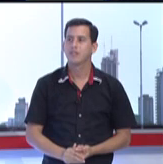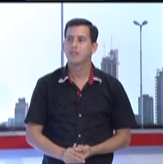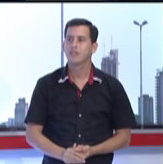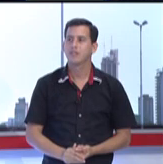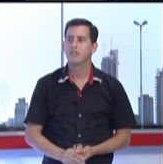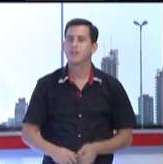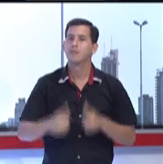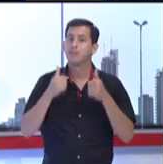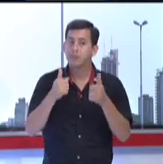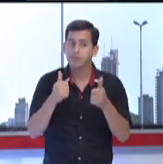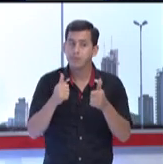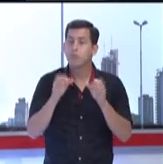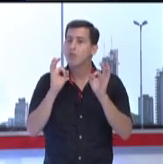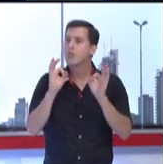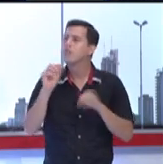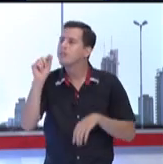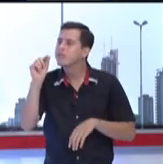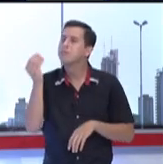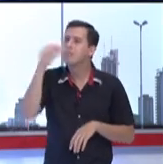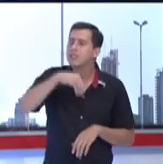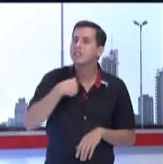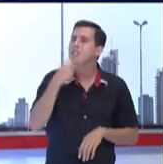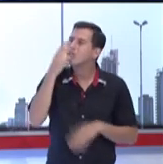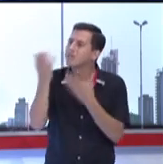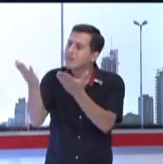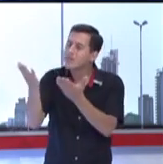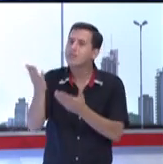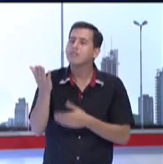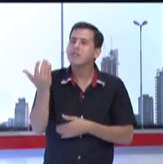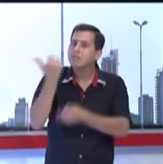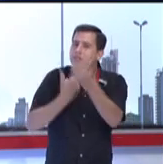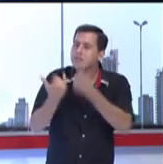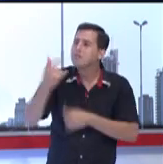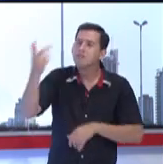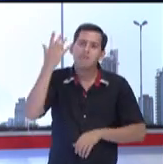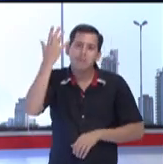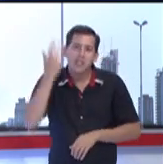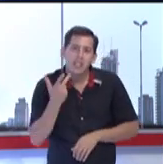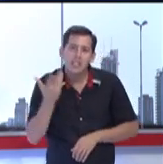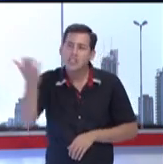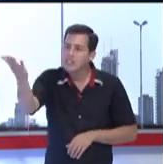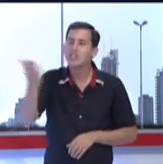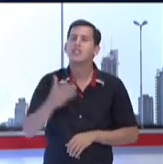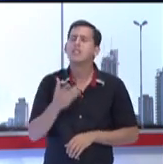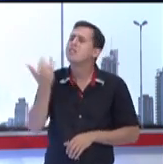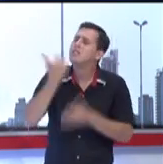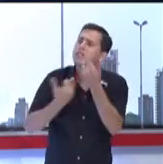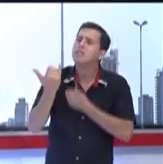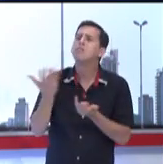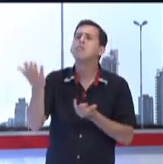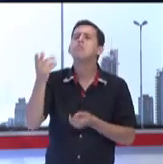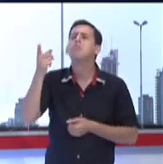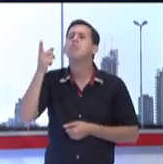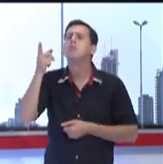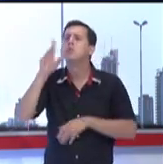Bueno, quiero escuchar también a la señora María de Apodaca, que nos cuente en qué van a